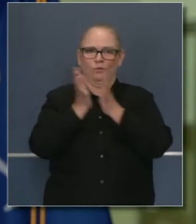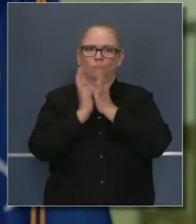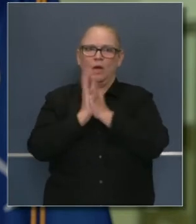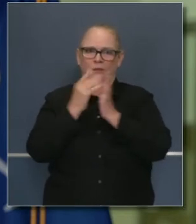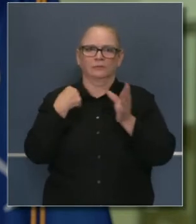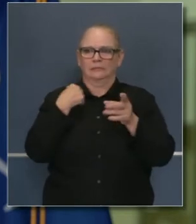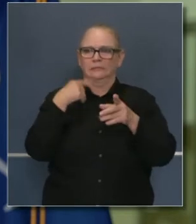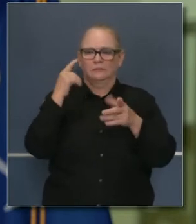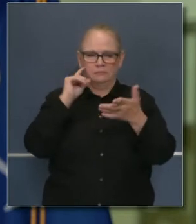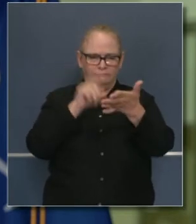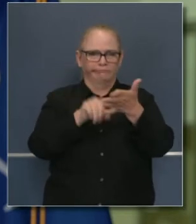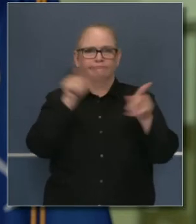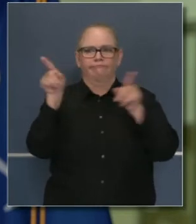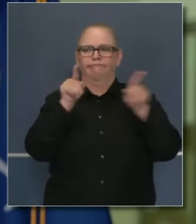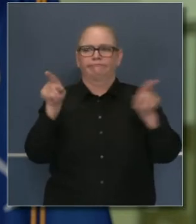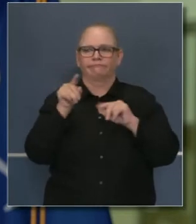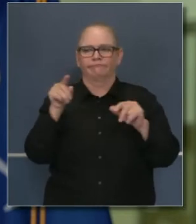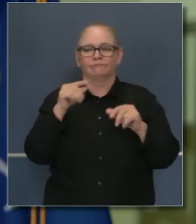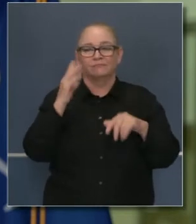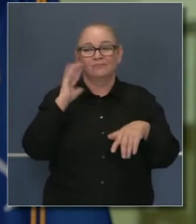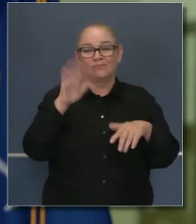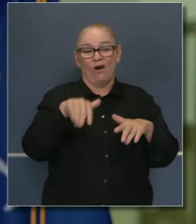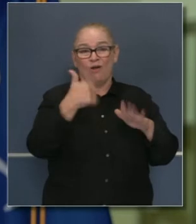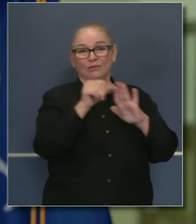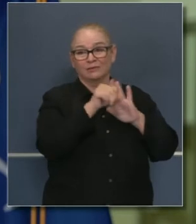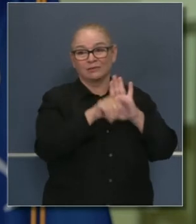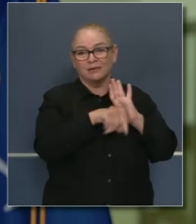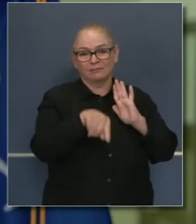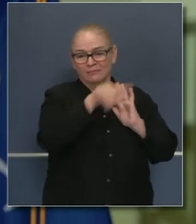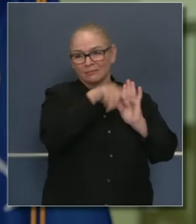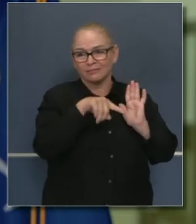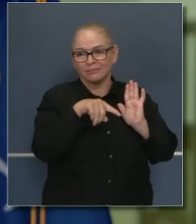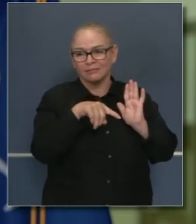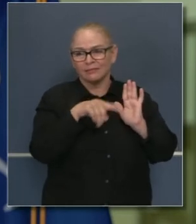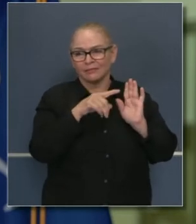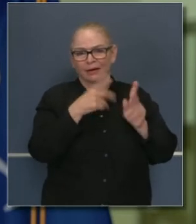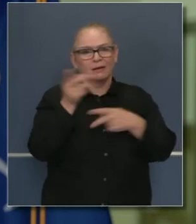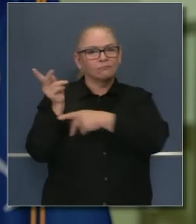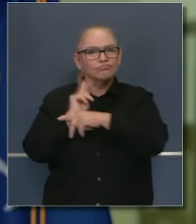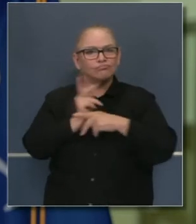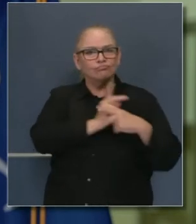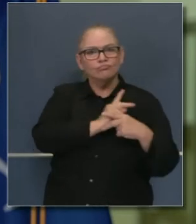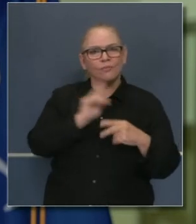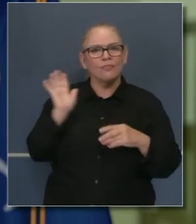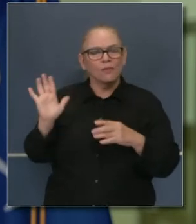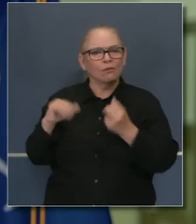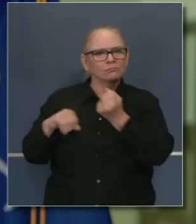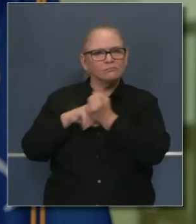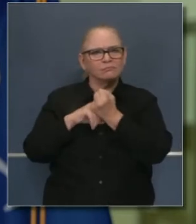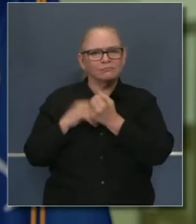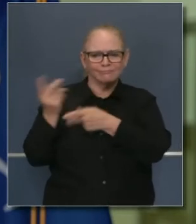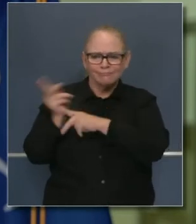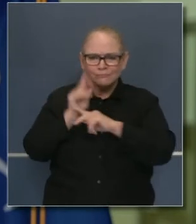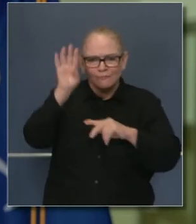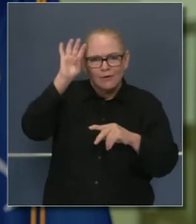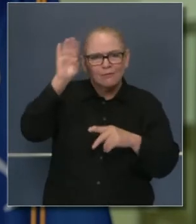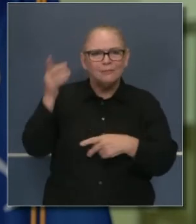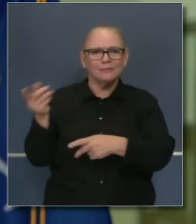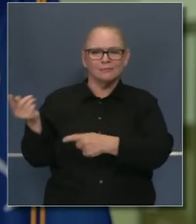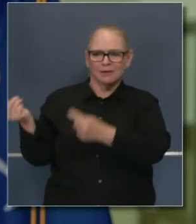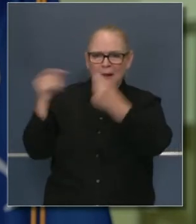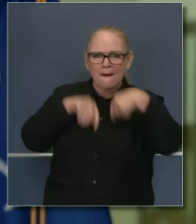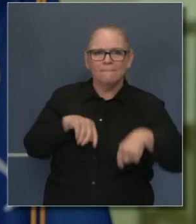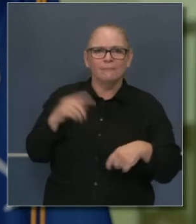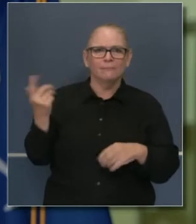Por eso noté el apoyo del gobernador Ducey y Cislac en Arizona y Nevada, muy agradecido por los recursos que estarán enviándonos